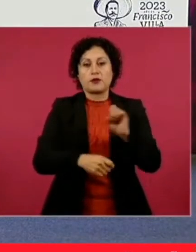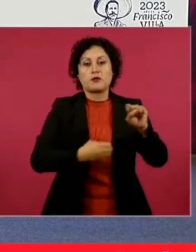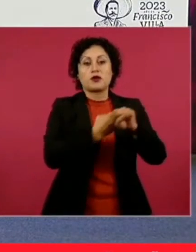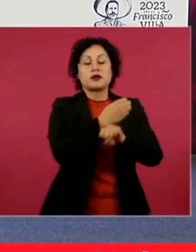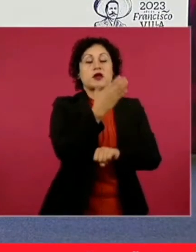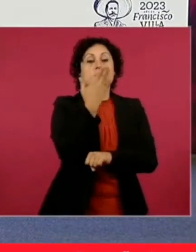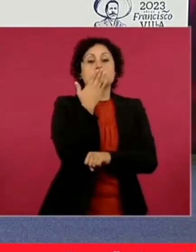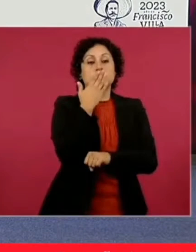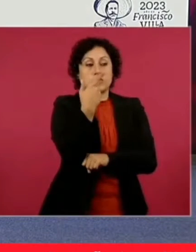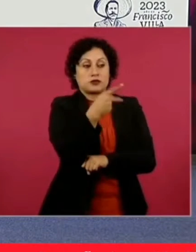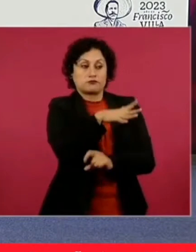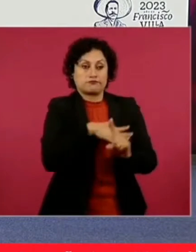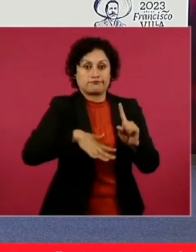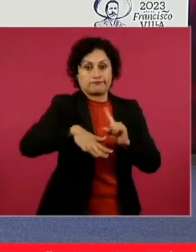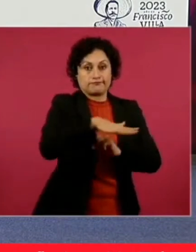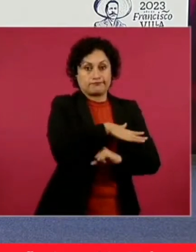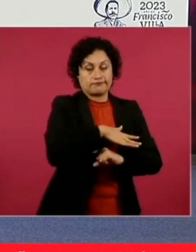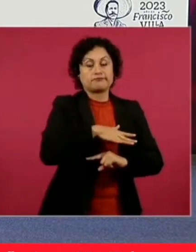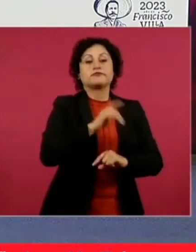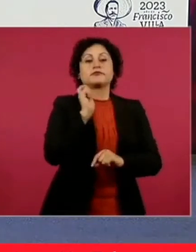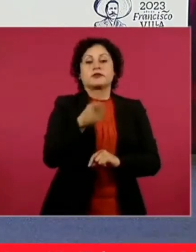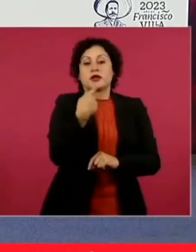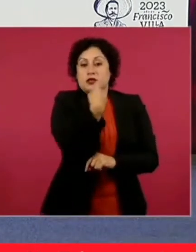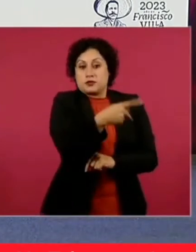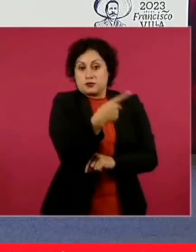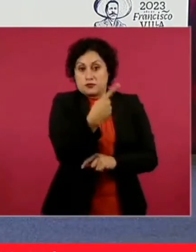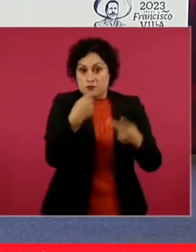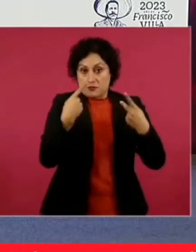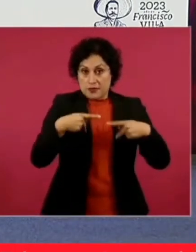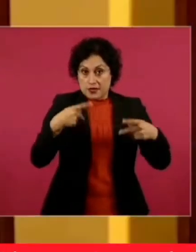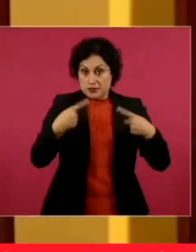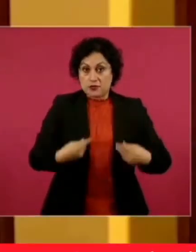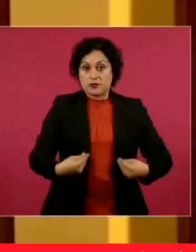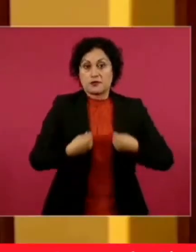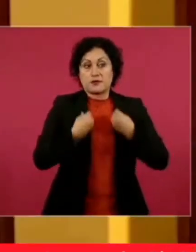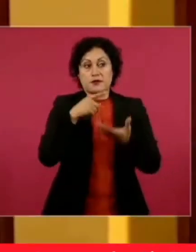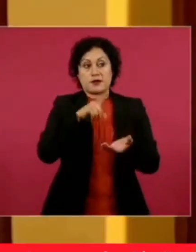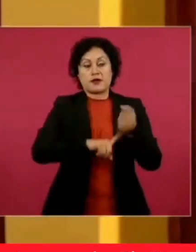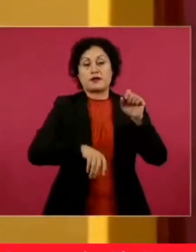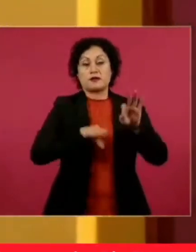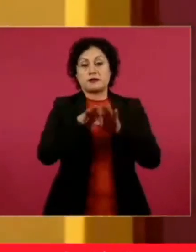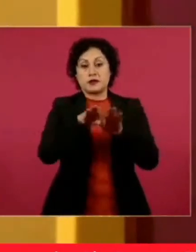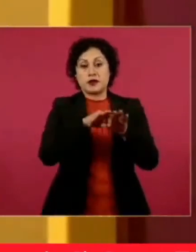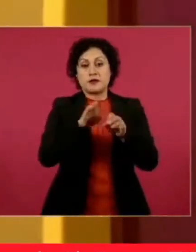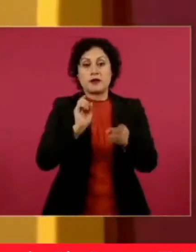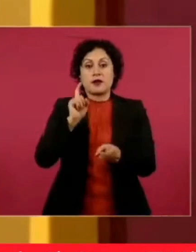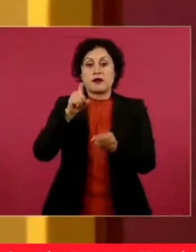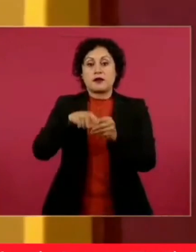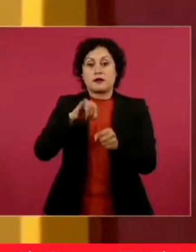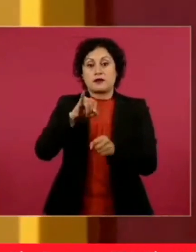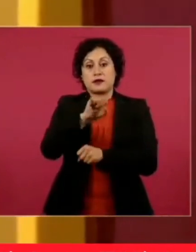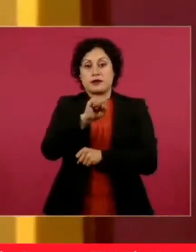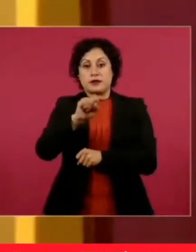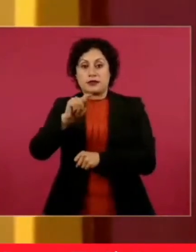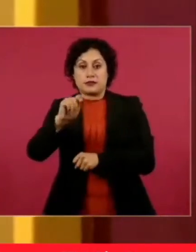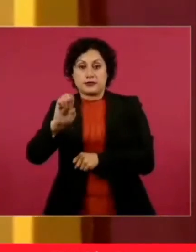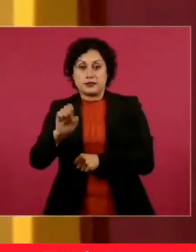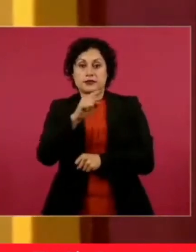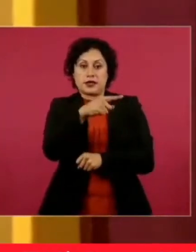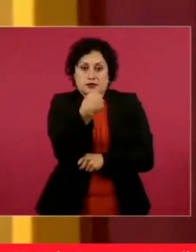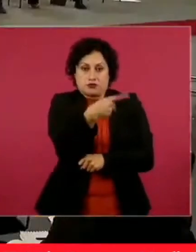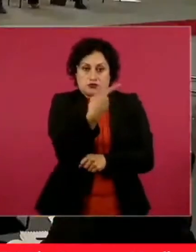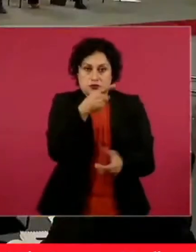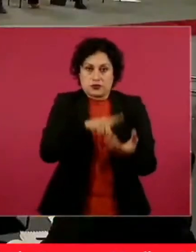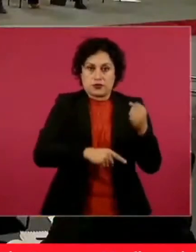particular. Las personas trabajadoras del estado cotizan al Issste local, al Issste Son. Entonces,